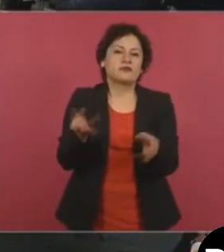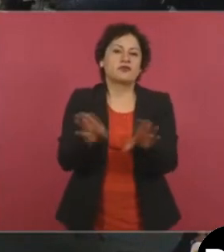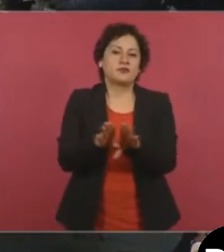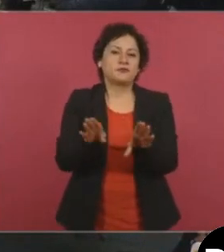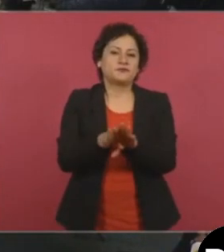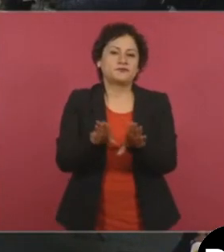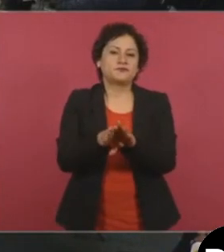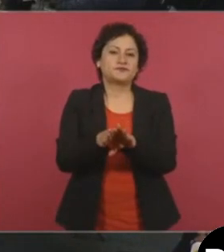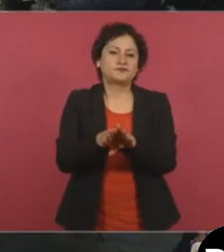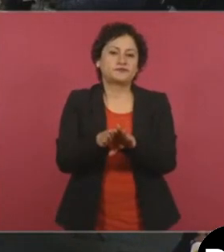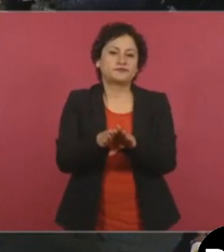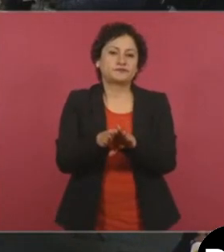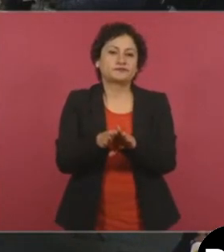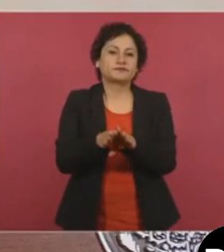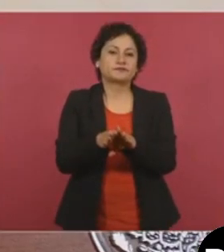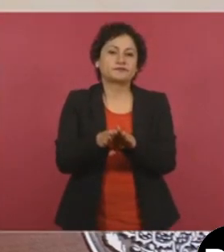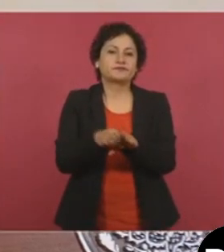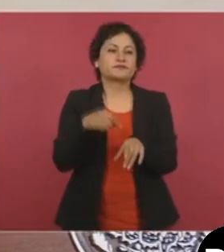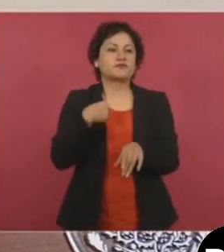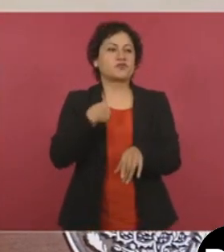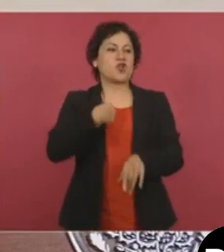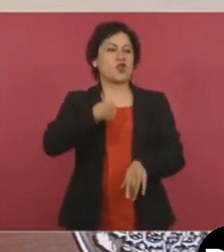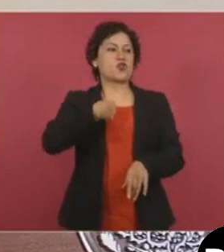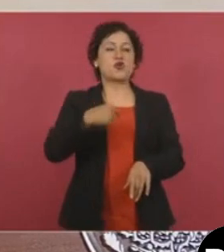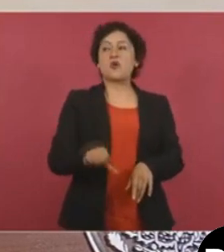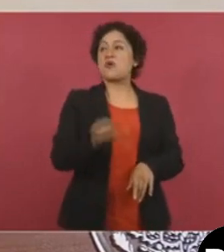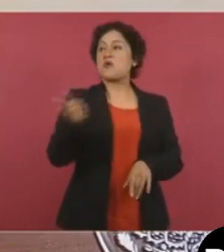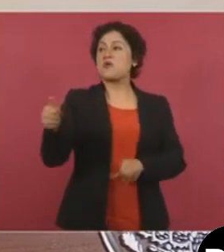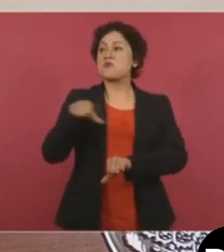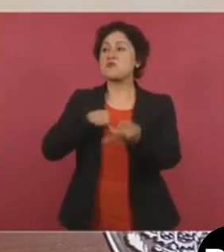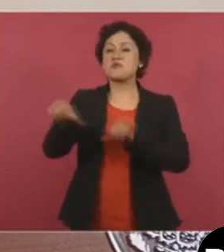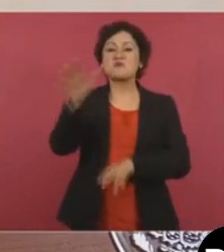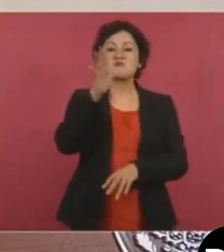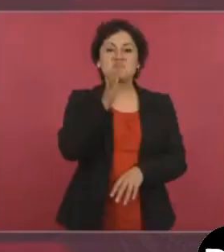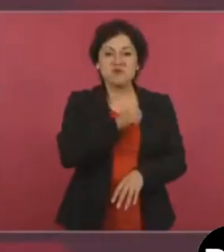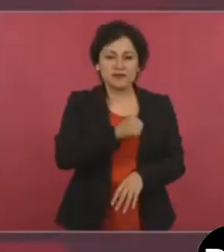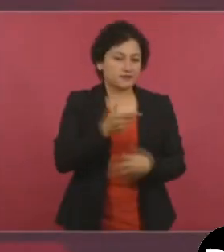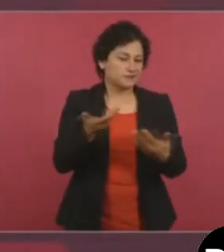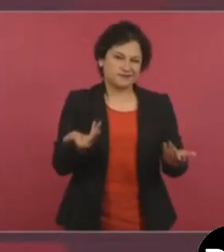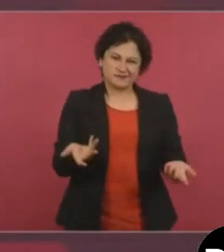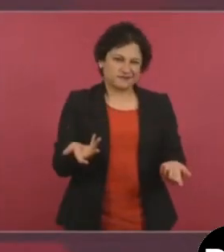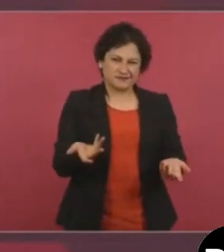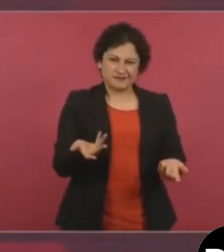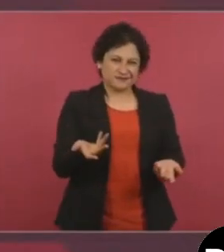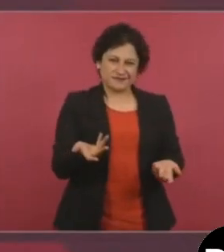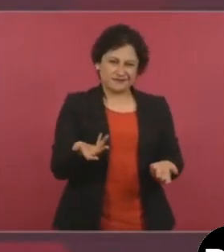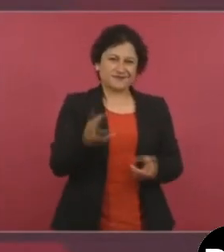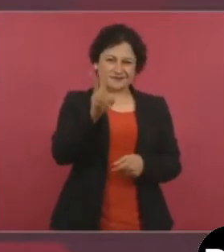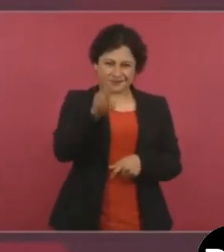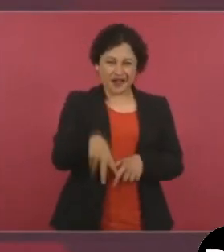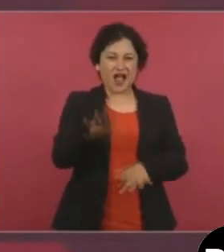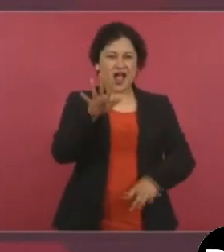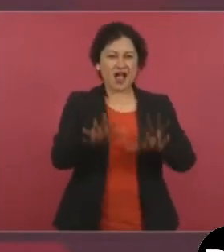insustituibles. Se cae hasta en lo que